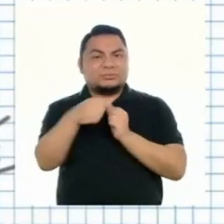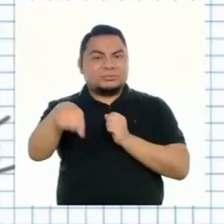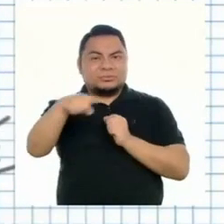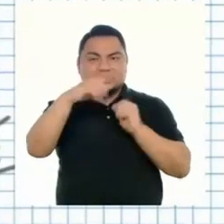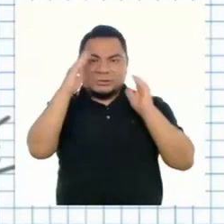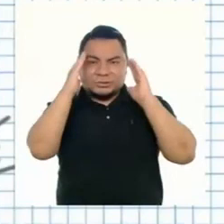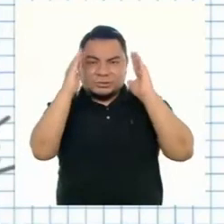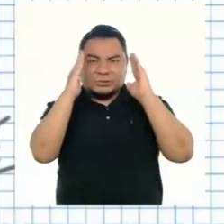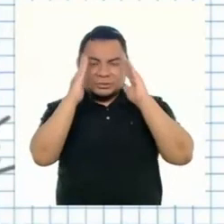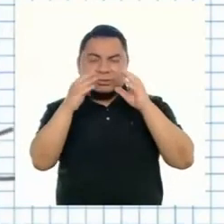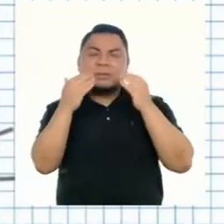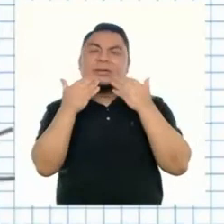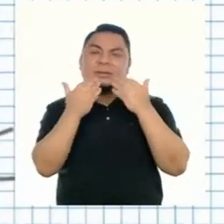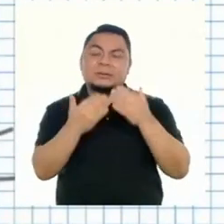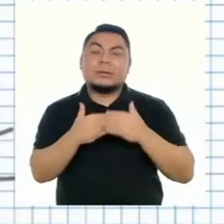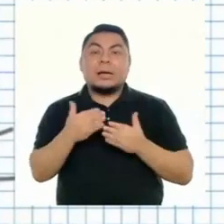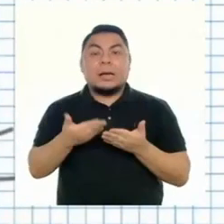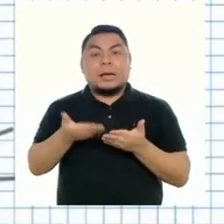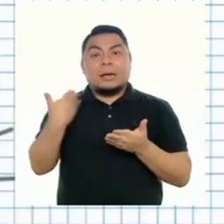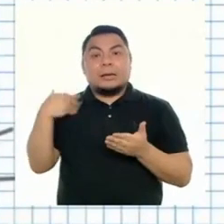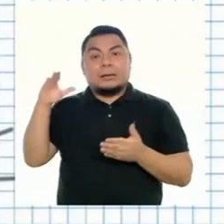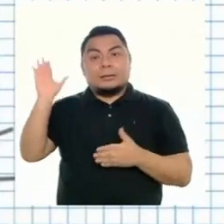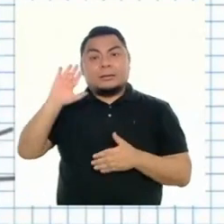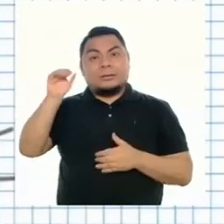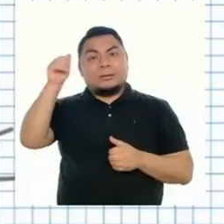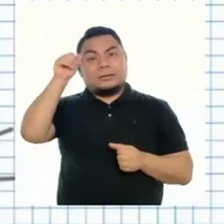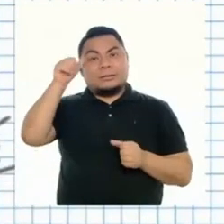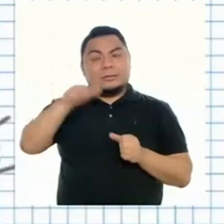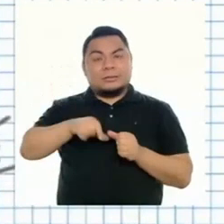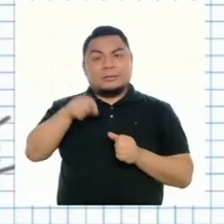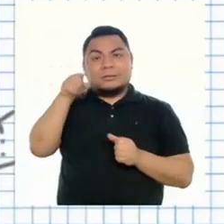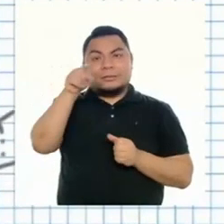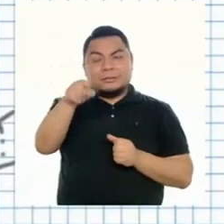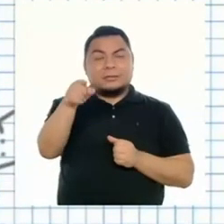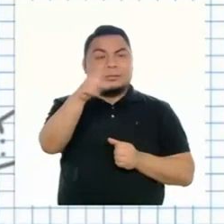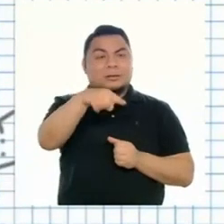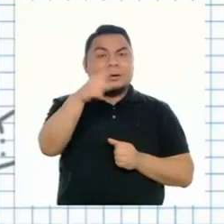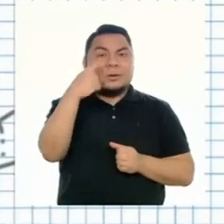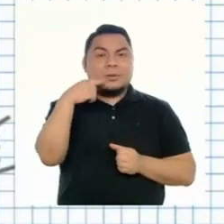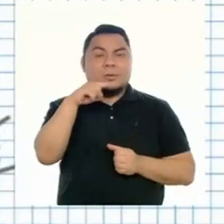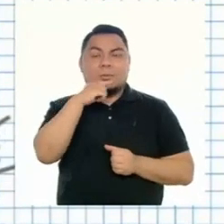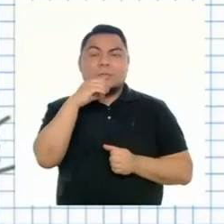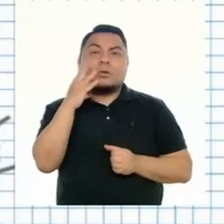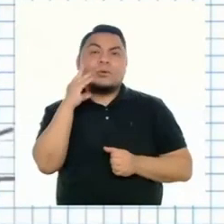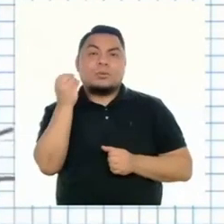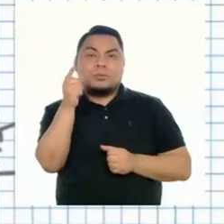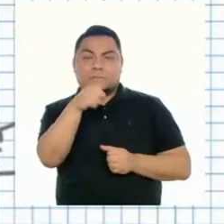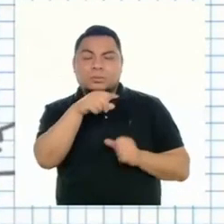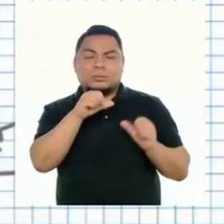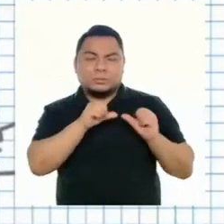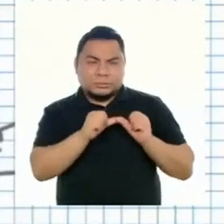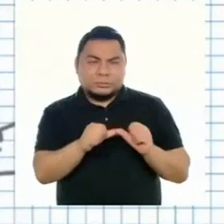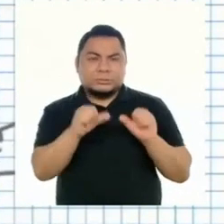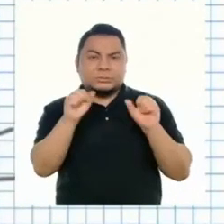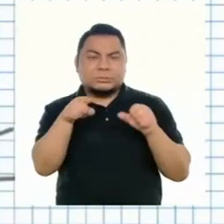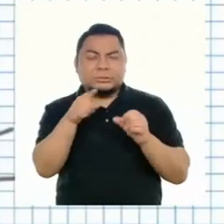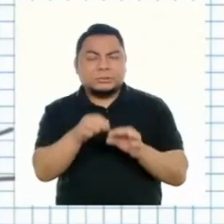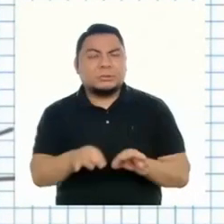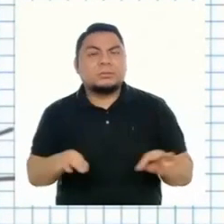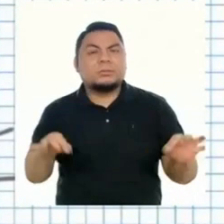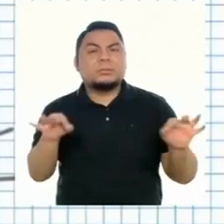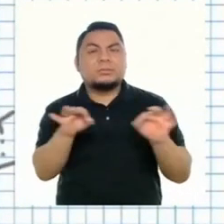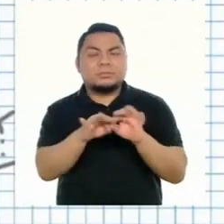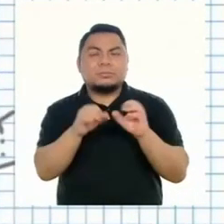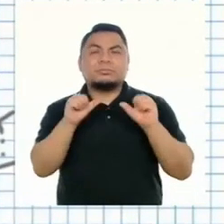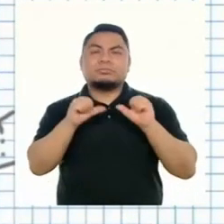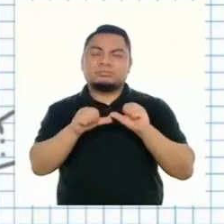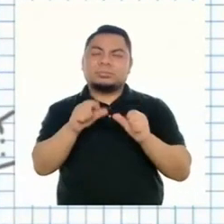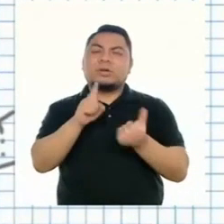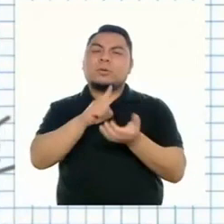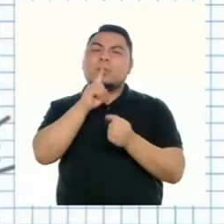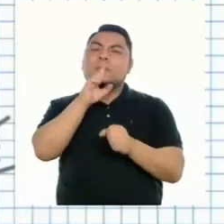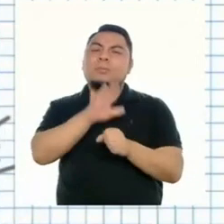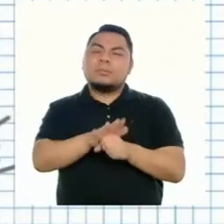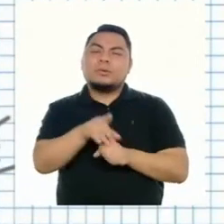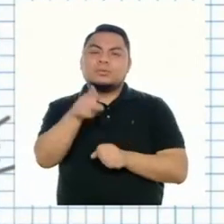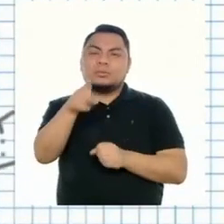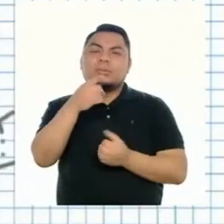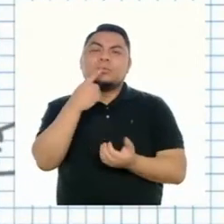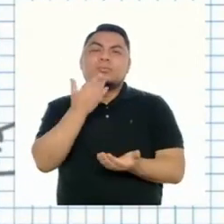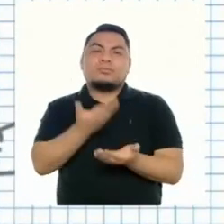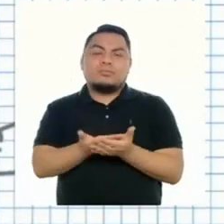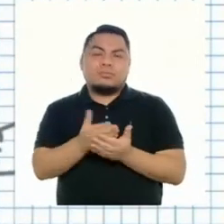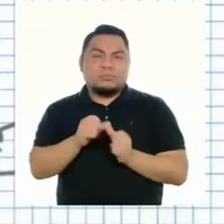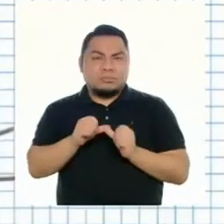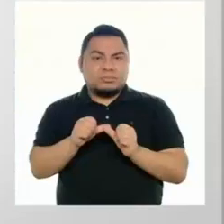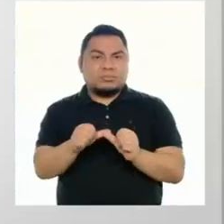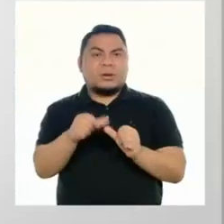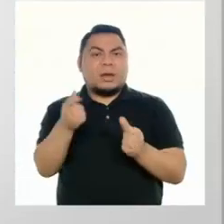atentos. Antes de despedirme, quiero recordarles a las y los adolescentes que sigan manteniendo este importante ritmo y compromiso que han